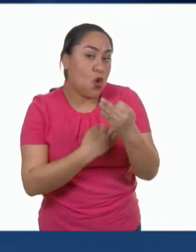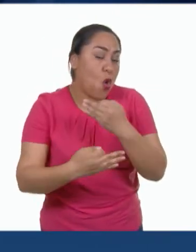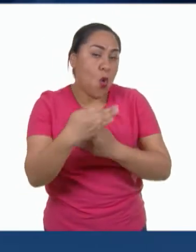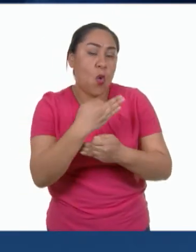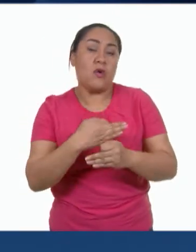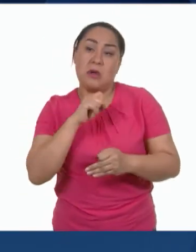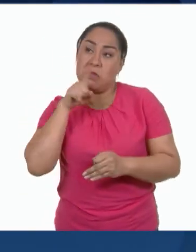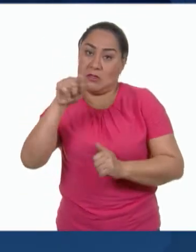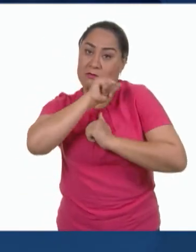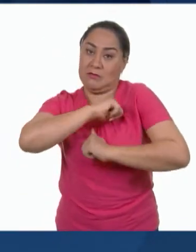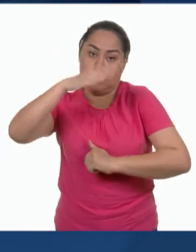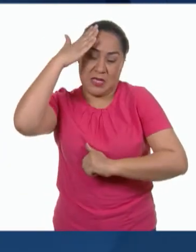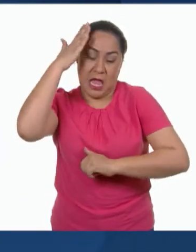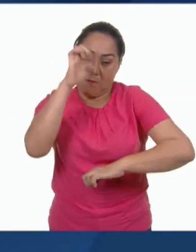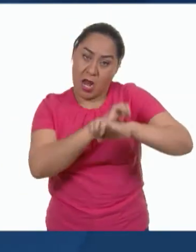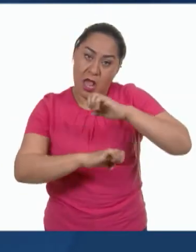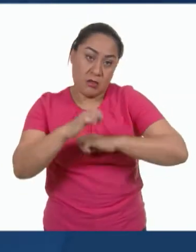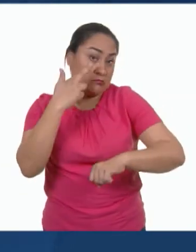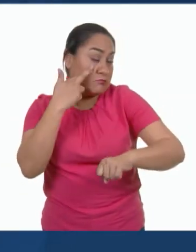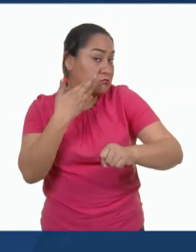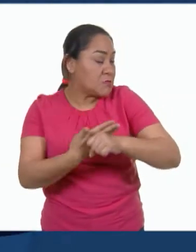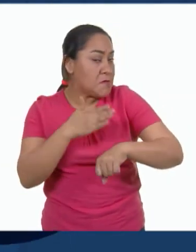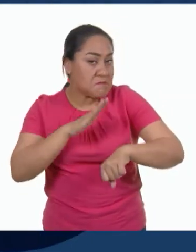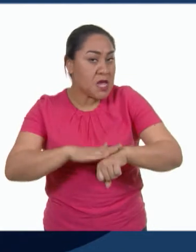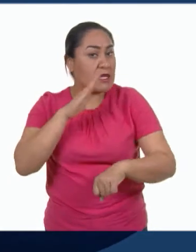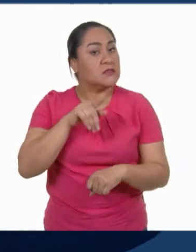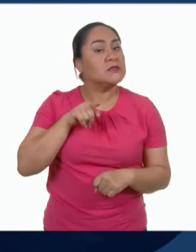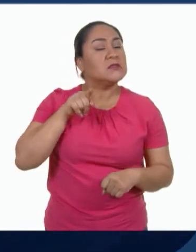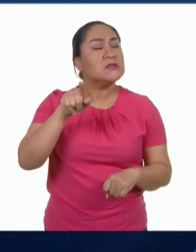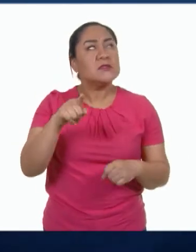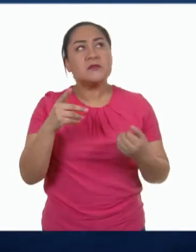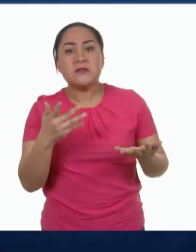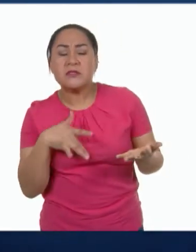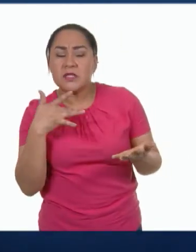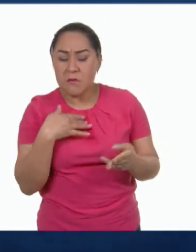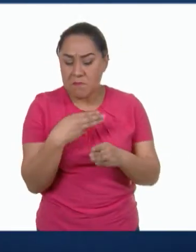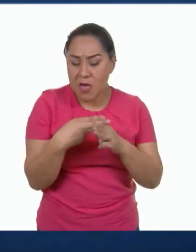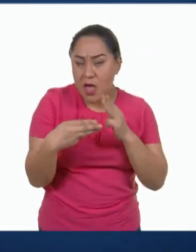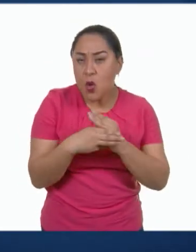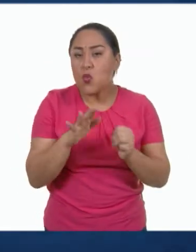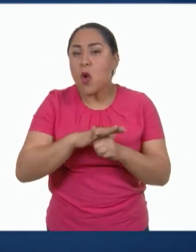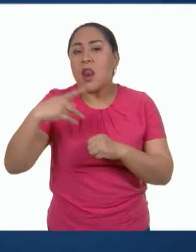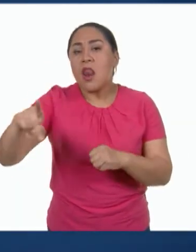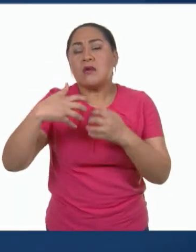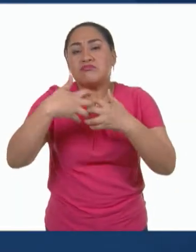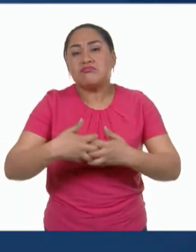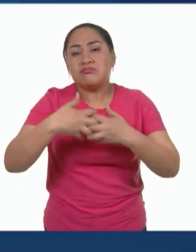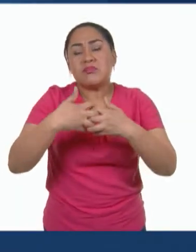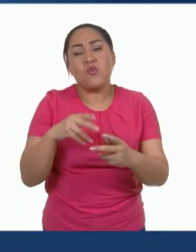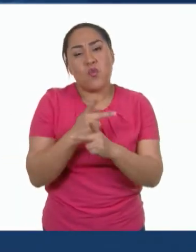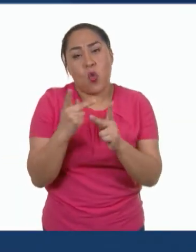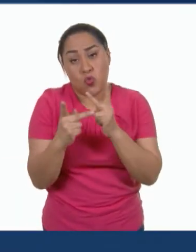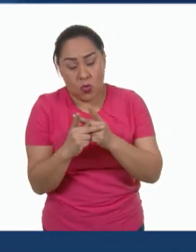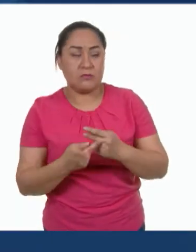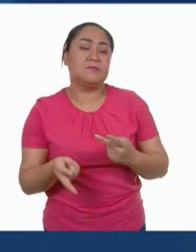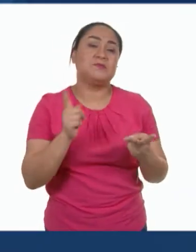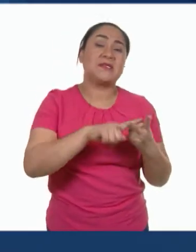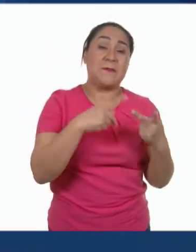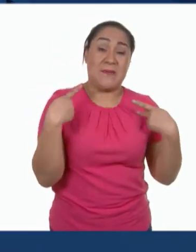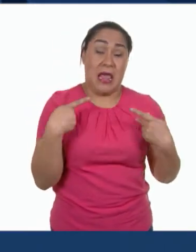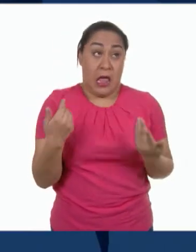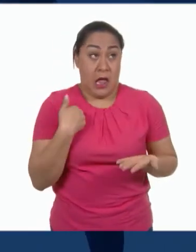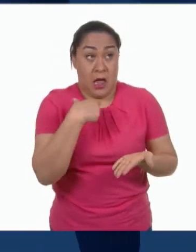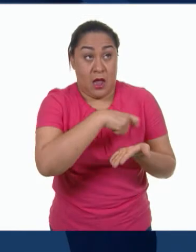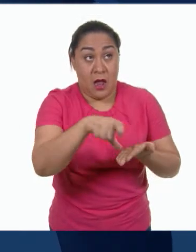empresas tienen que tener esta mayor responsabilidad de con qué materiales están elaborando sus productos. Los consumidores también tienen una